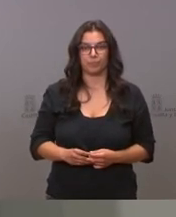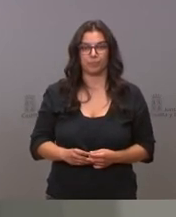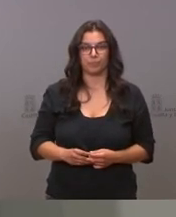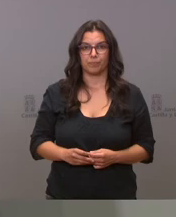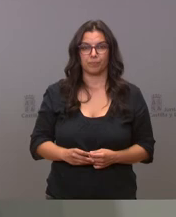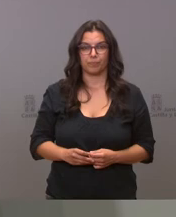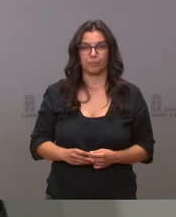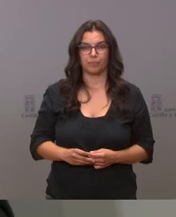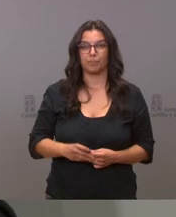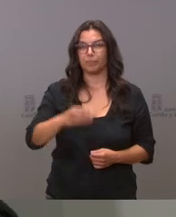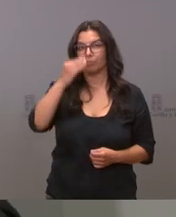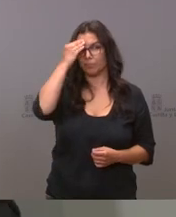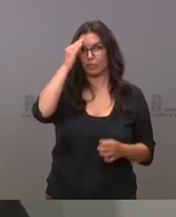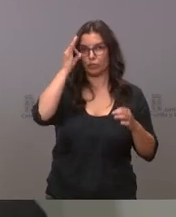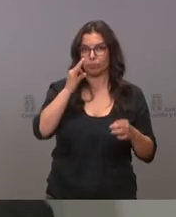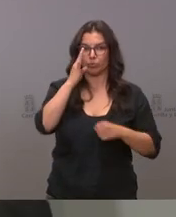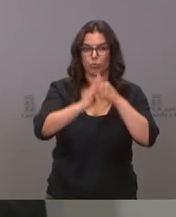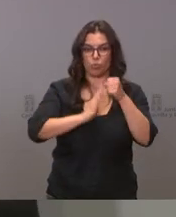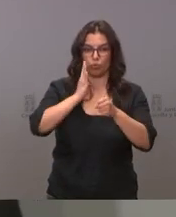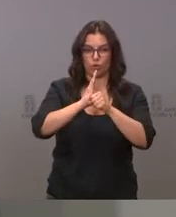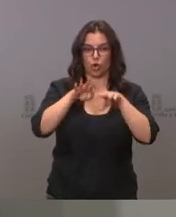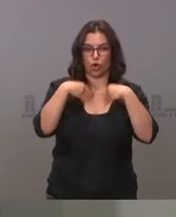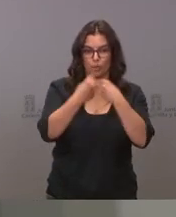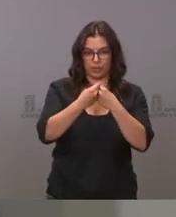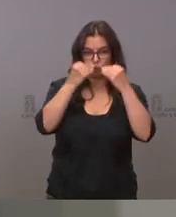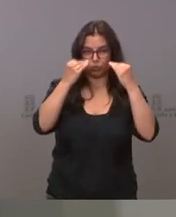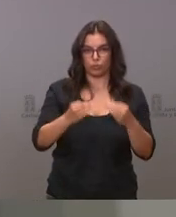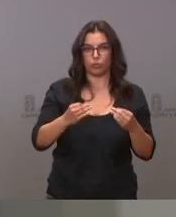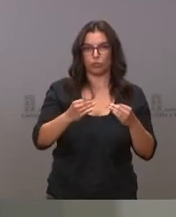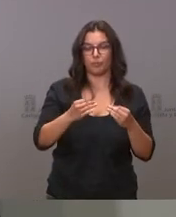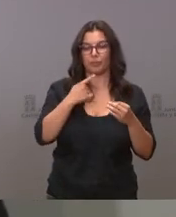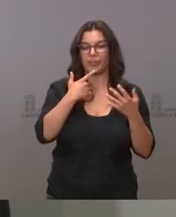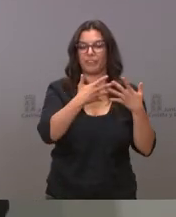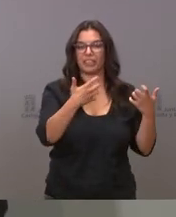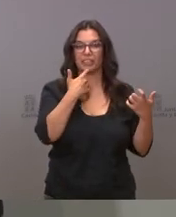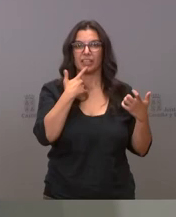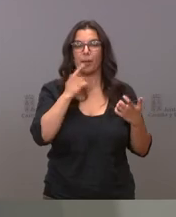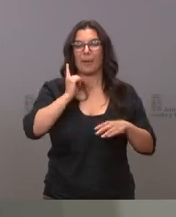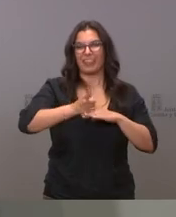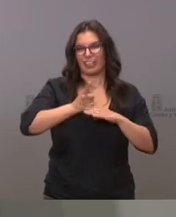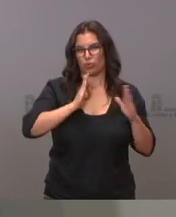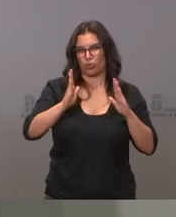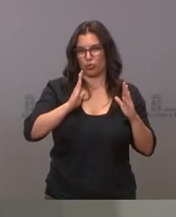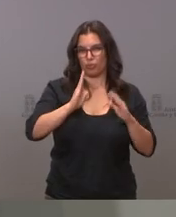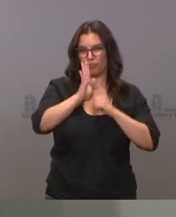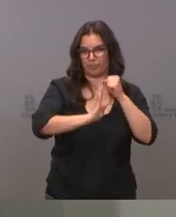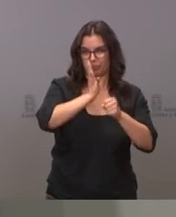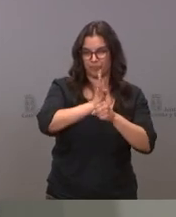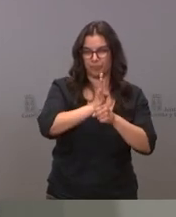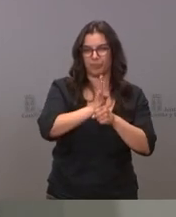creo que son dos mandatos completos no sé si son aquí lo que figura son mandatos está insisto todavía